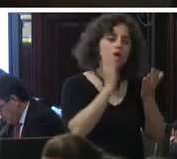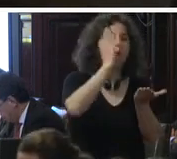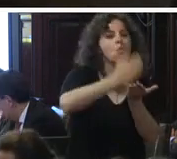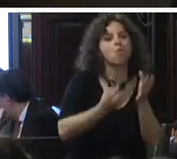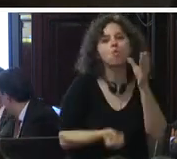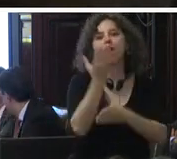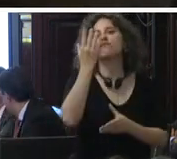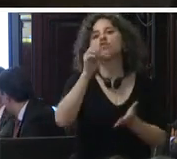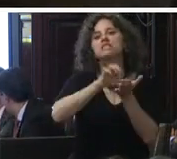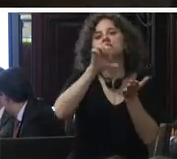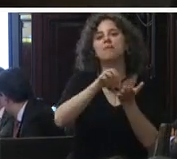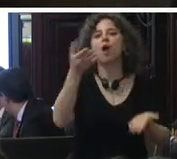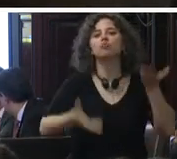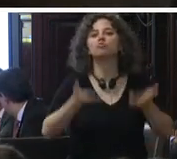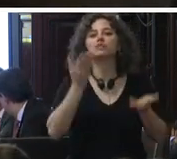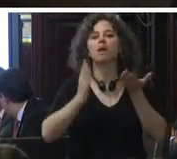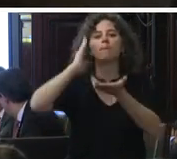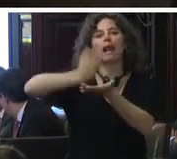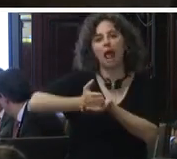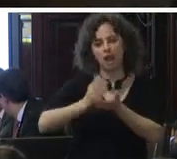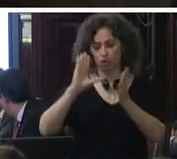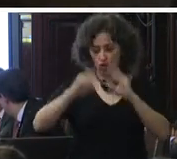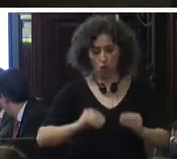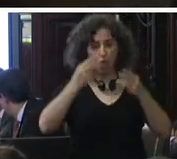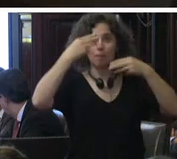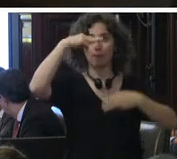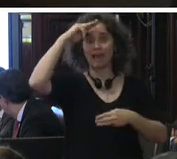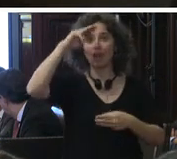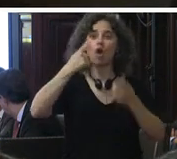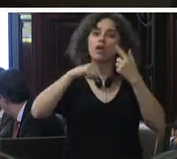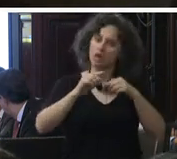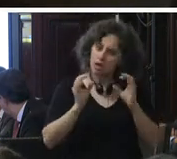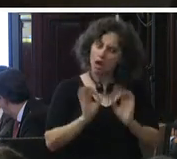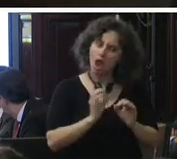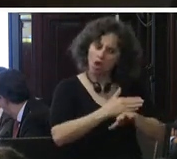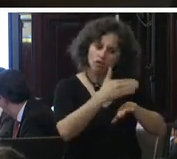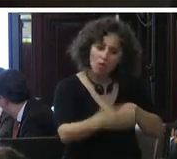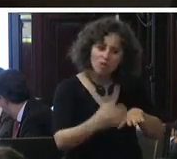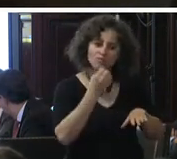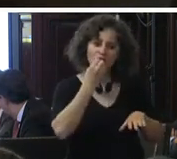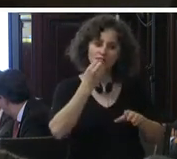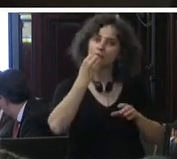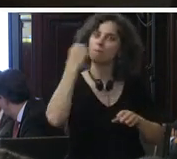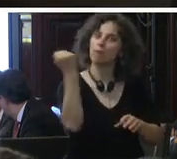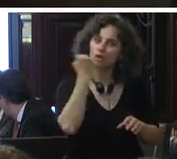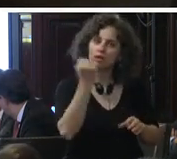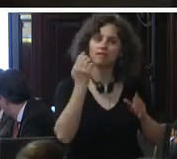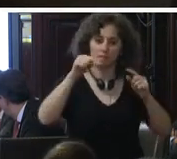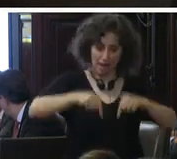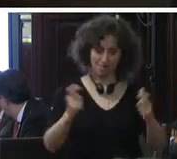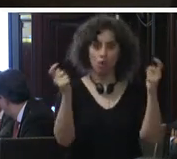justicia penal en todo el país lo cual ha generado efectos significativos para el tema de esta audiencia